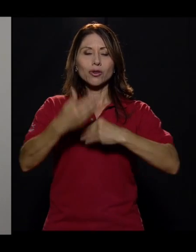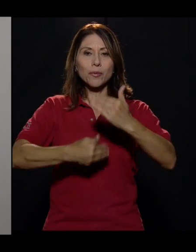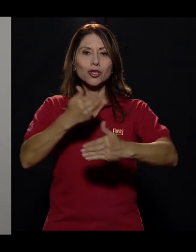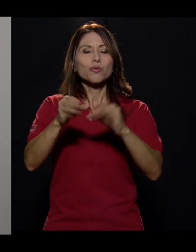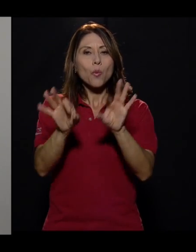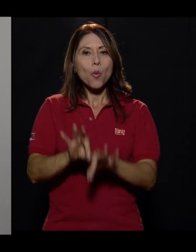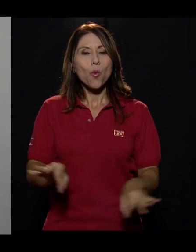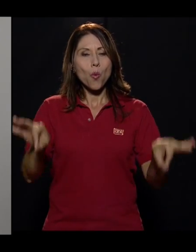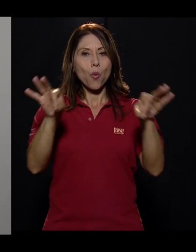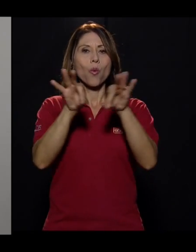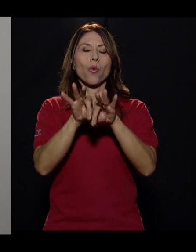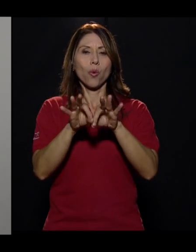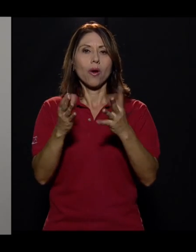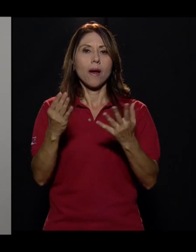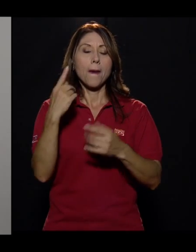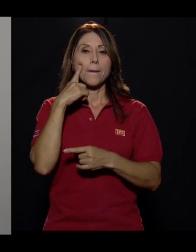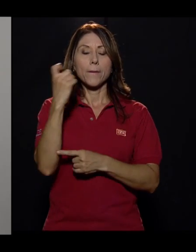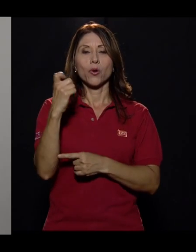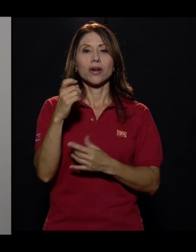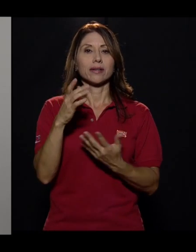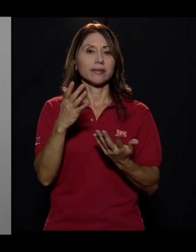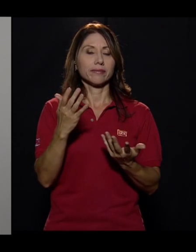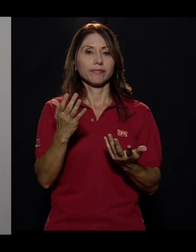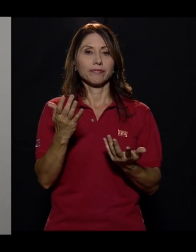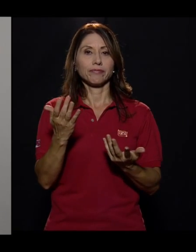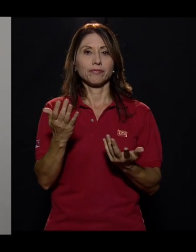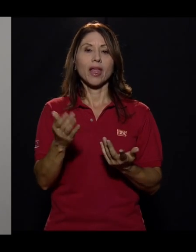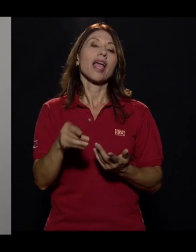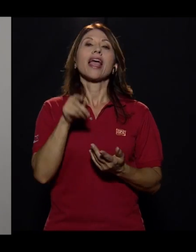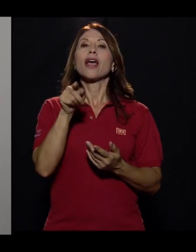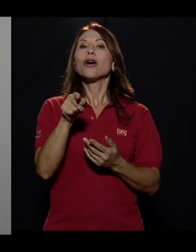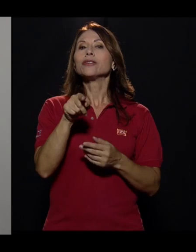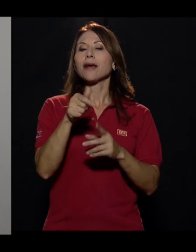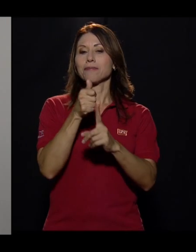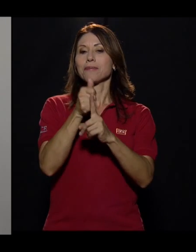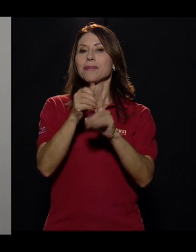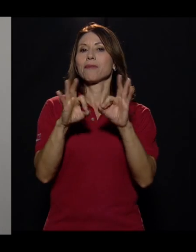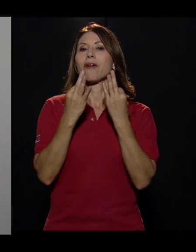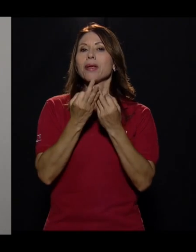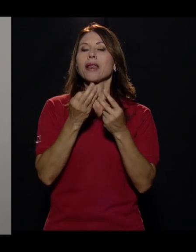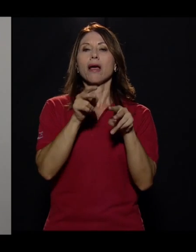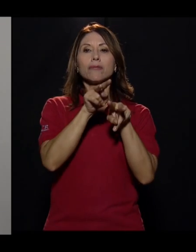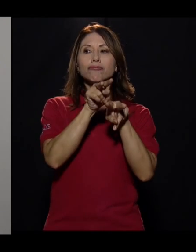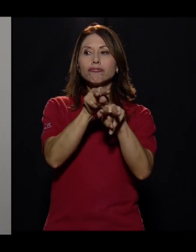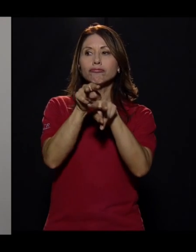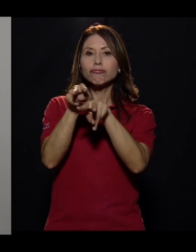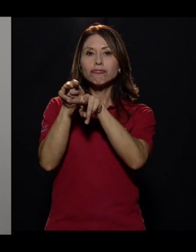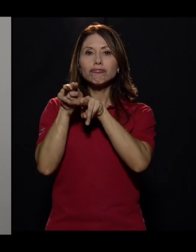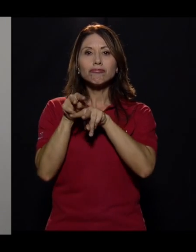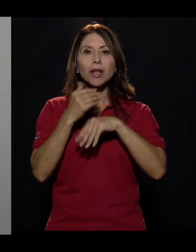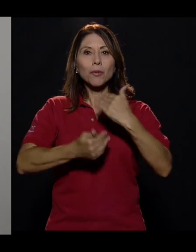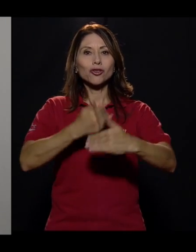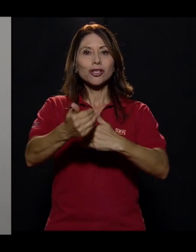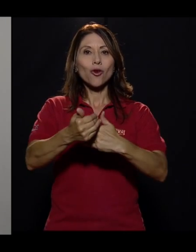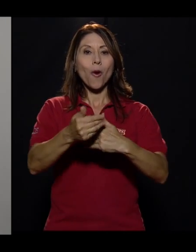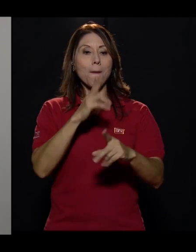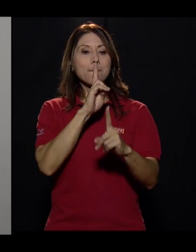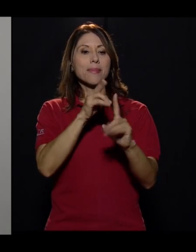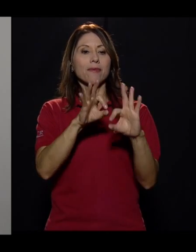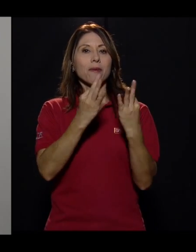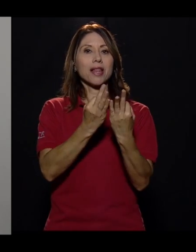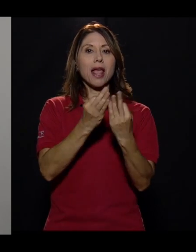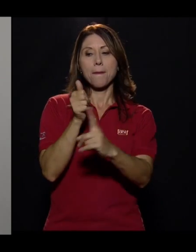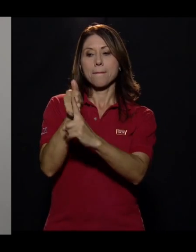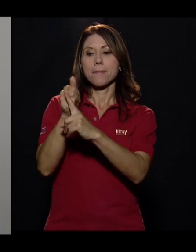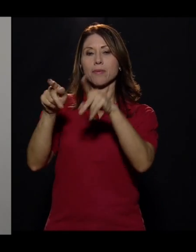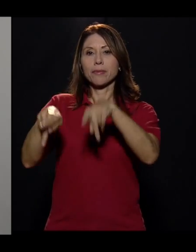en el proceso es muy importante revisando porque se convierten en auditores del mismo proceso. Son los familiares y